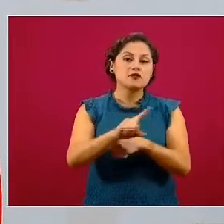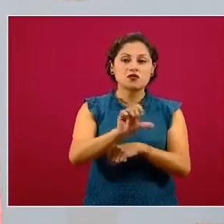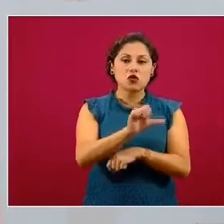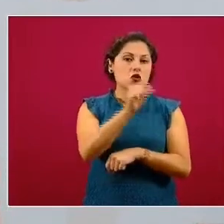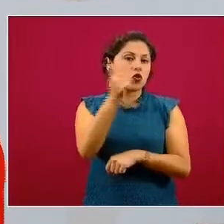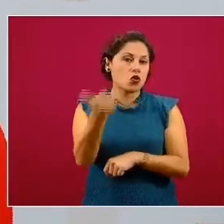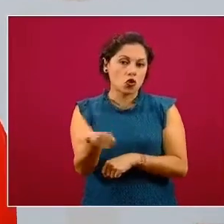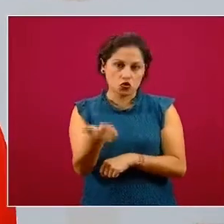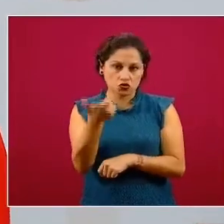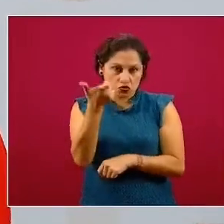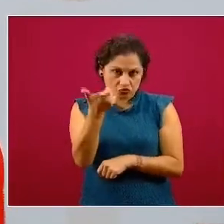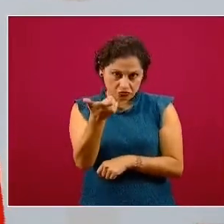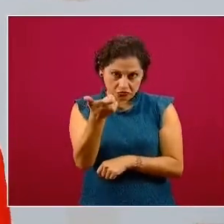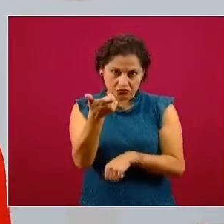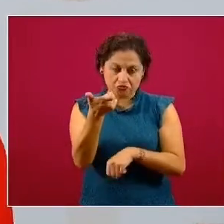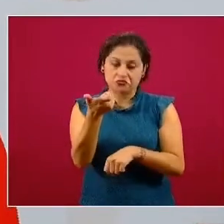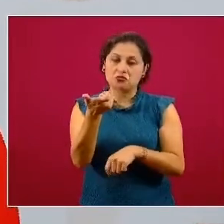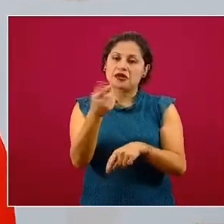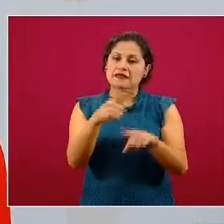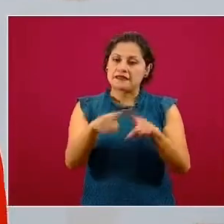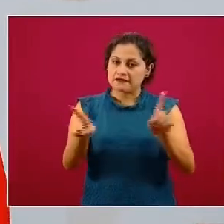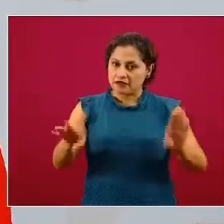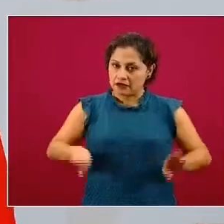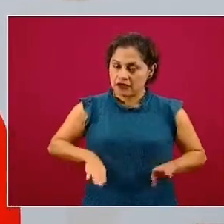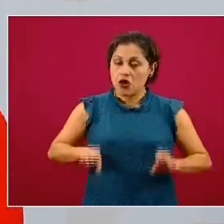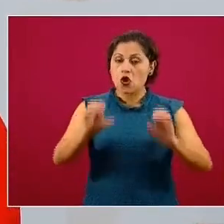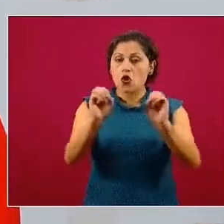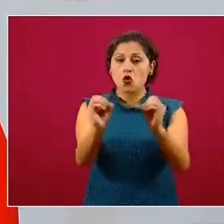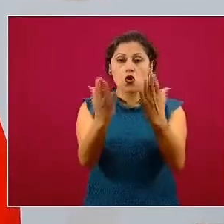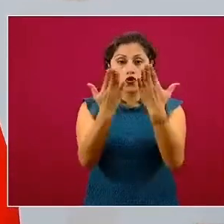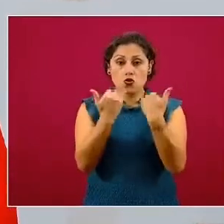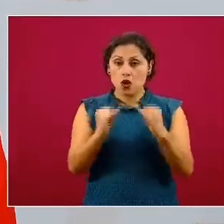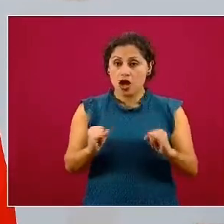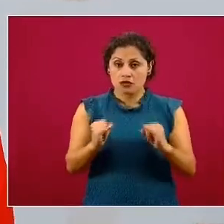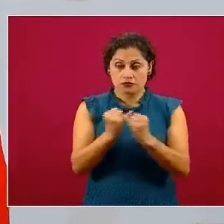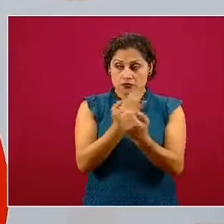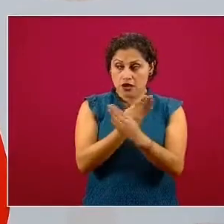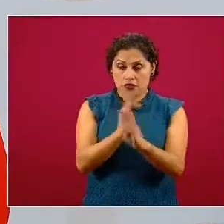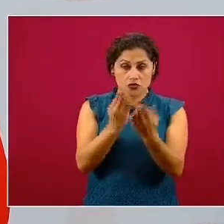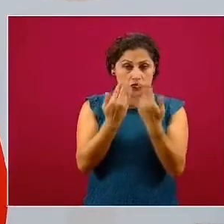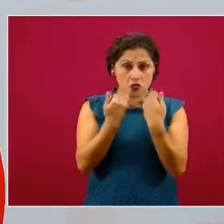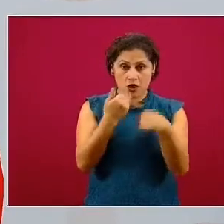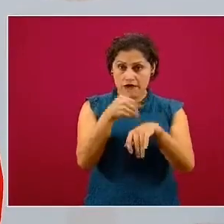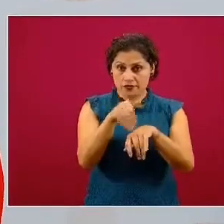también no existe esa cuenta en la institución receptora, etc.